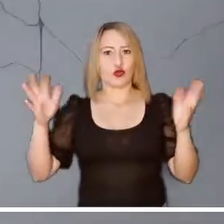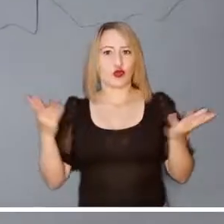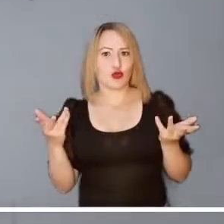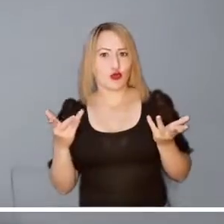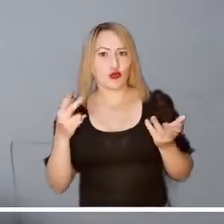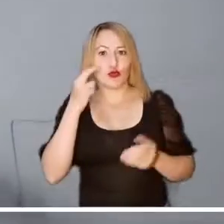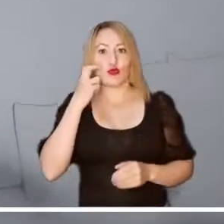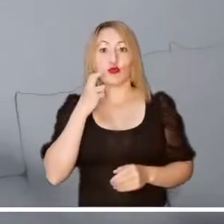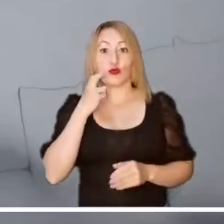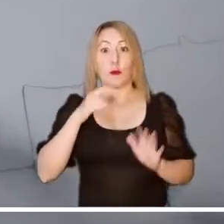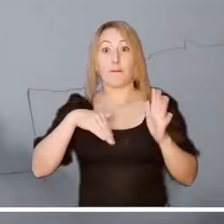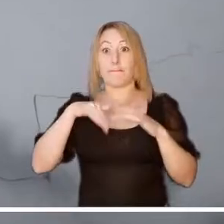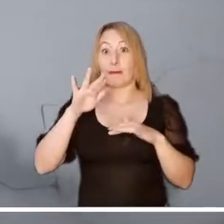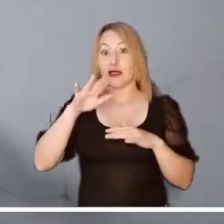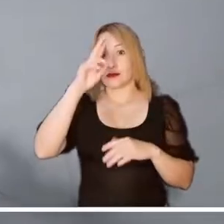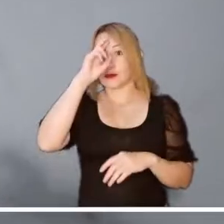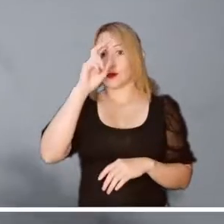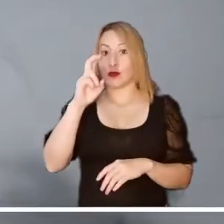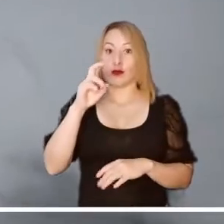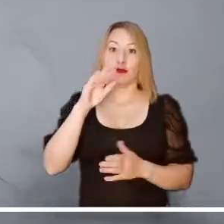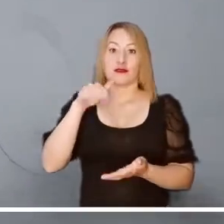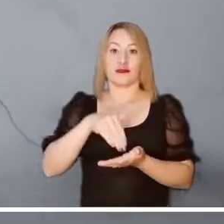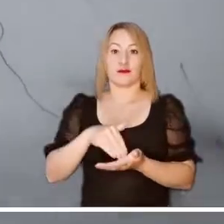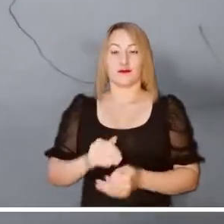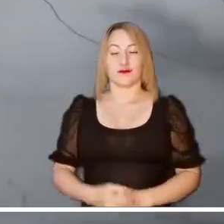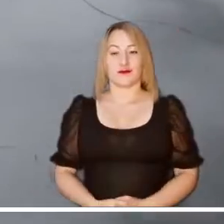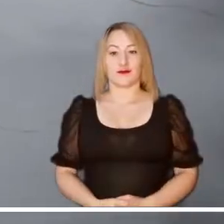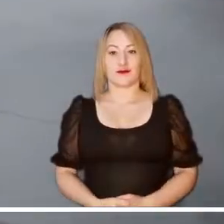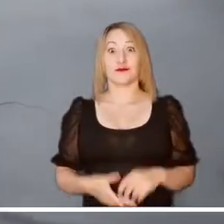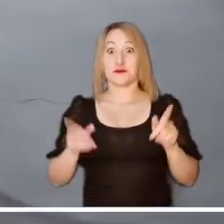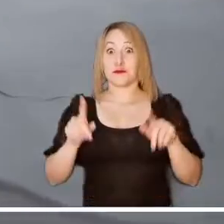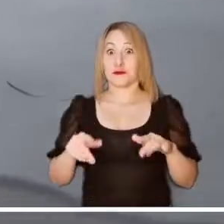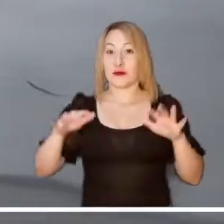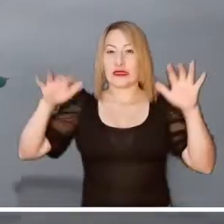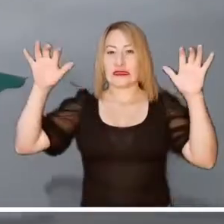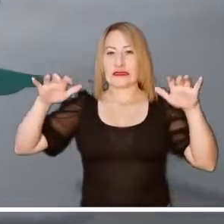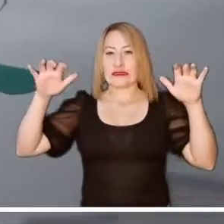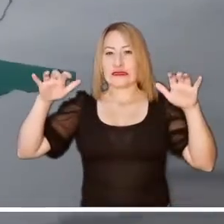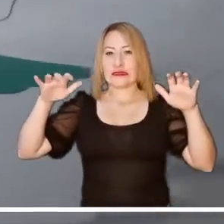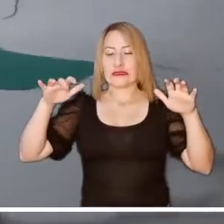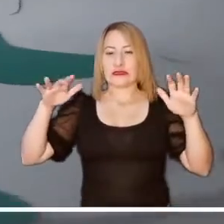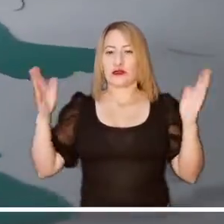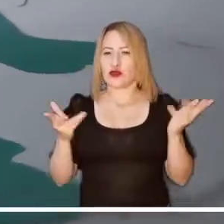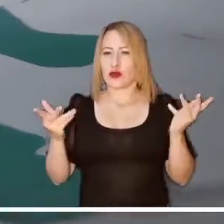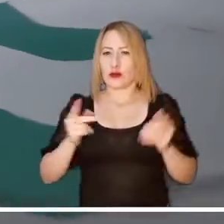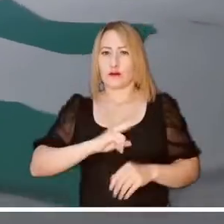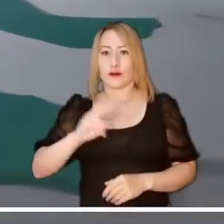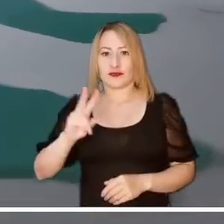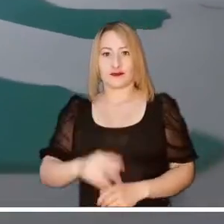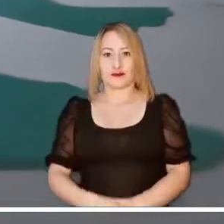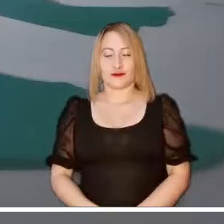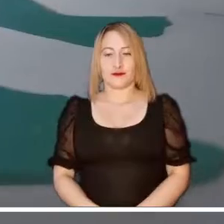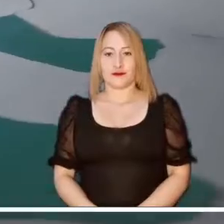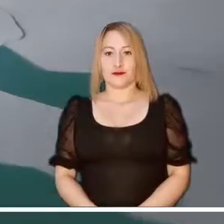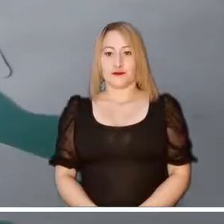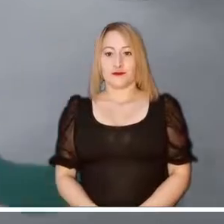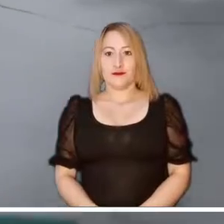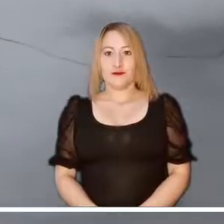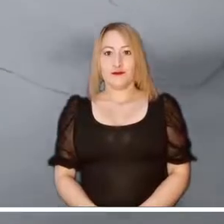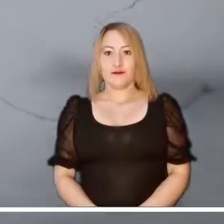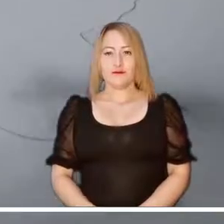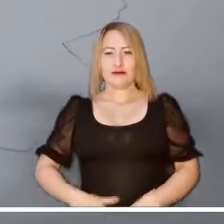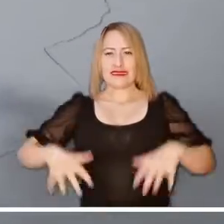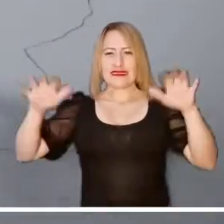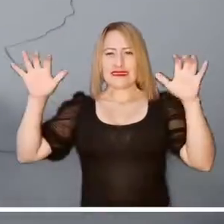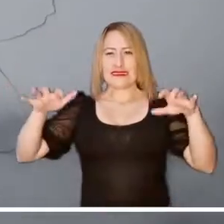Ahora pasemos al Pacífico, donde son probables las lluvias, en Chocó, especialmente en sectores del norte y centro. También se